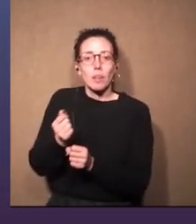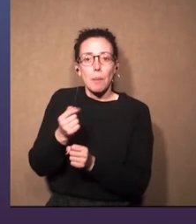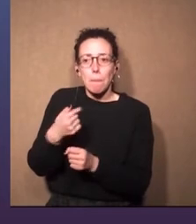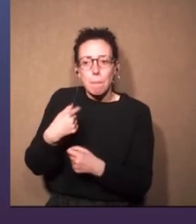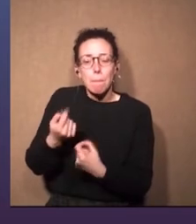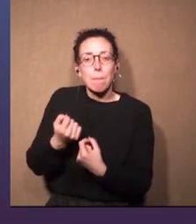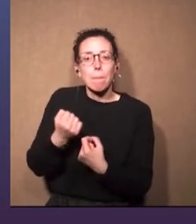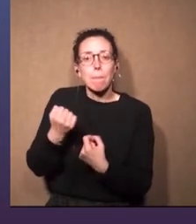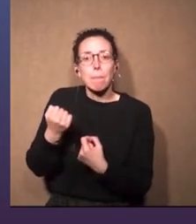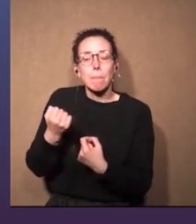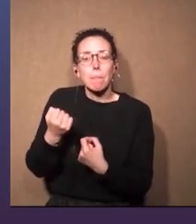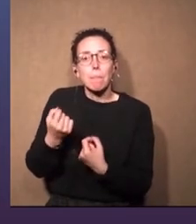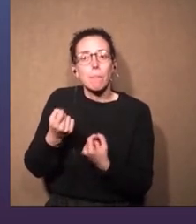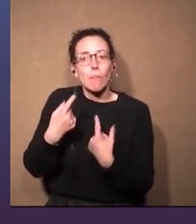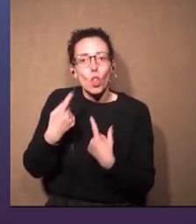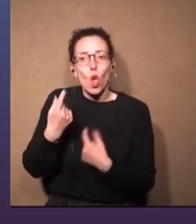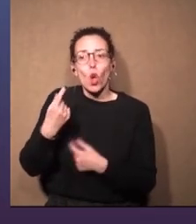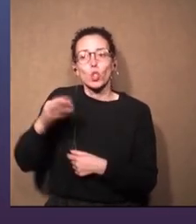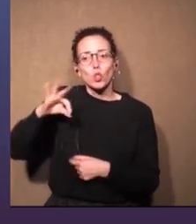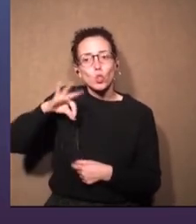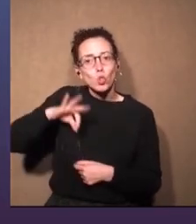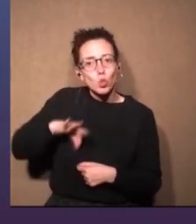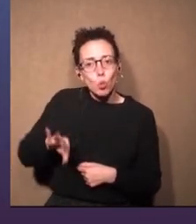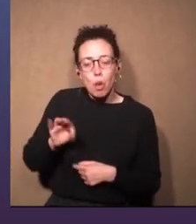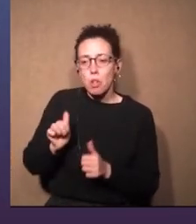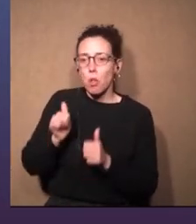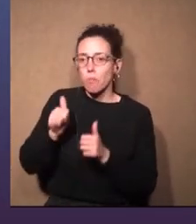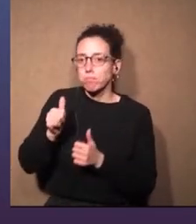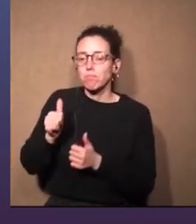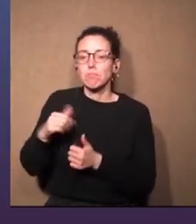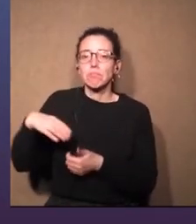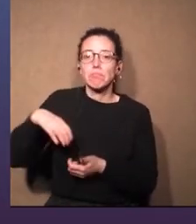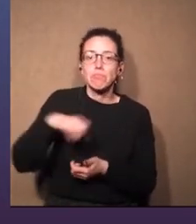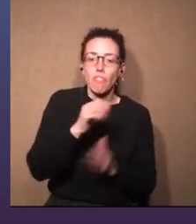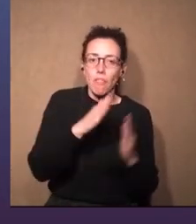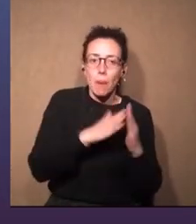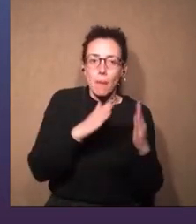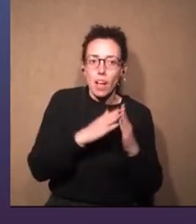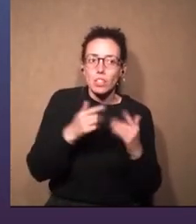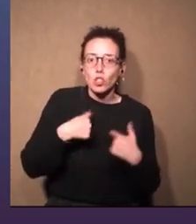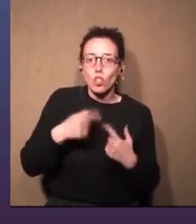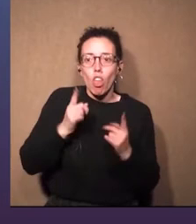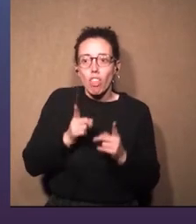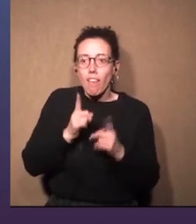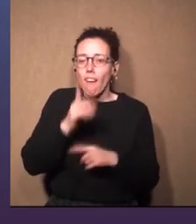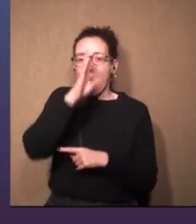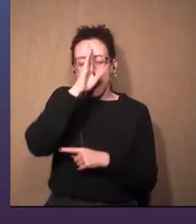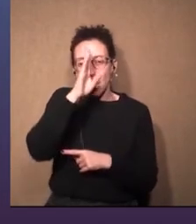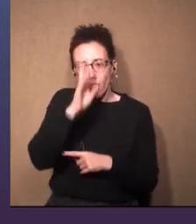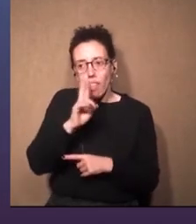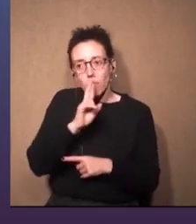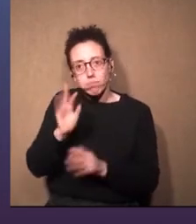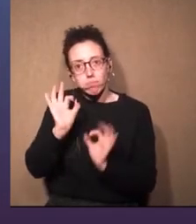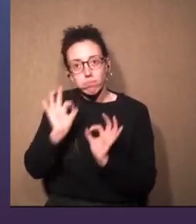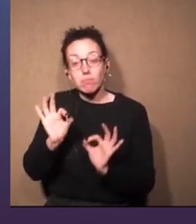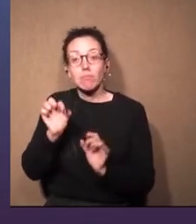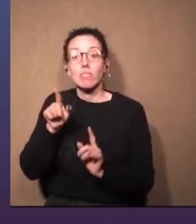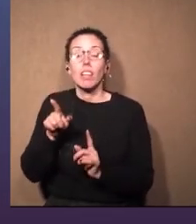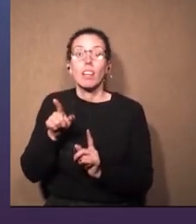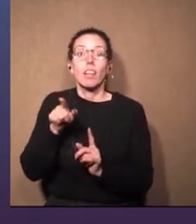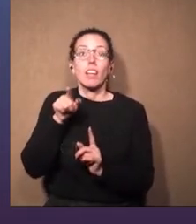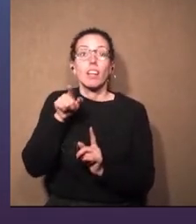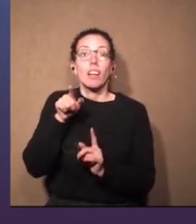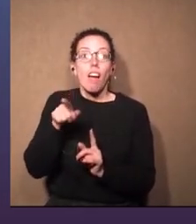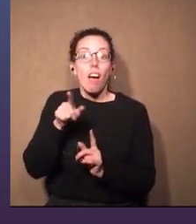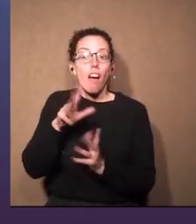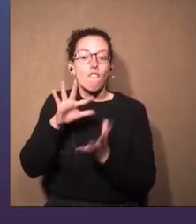permitió tanto tiempo llevar un sueldo dignamente a mi casa, tenía que responder de alguna forma, y esa